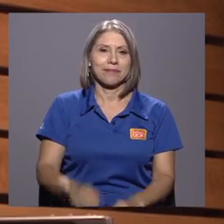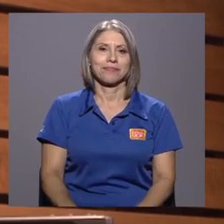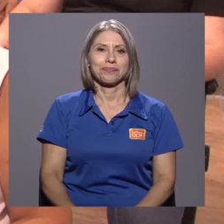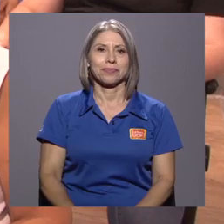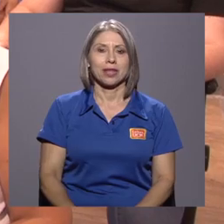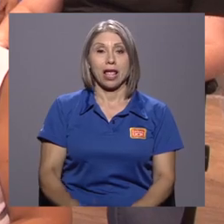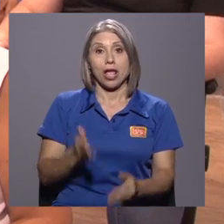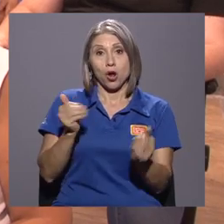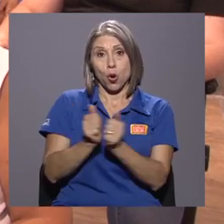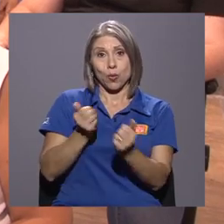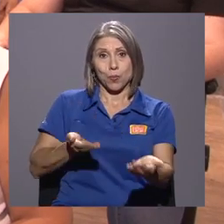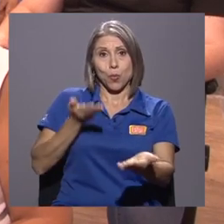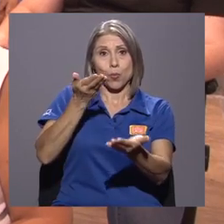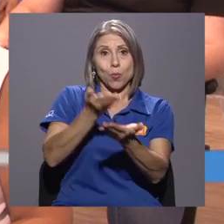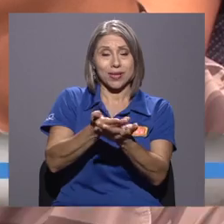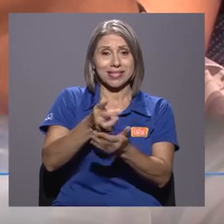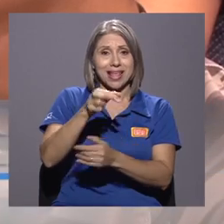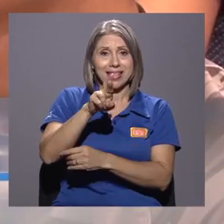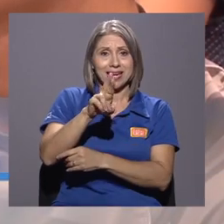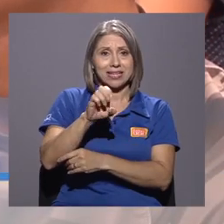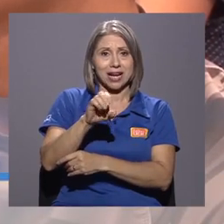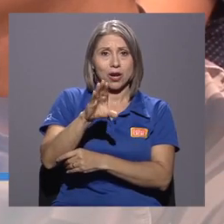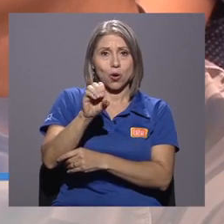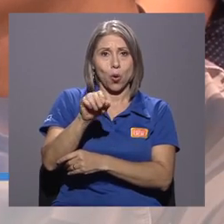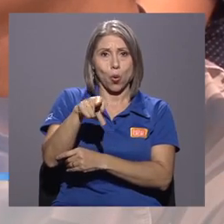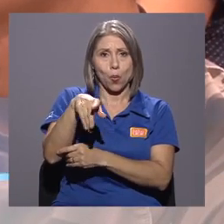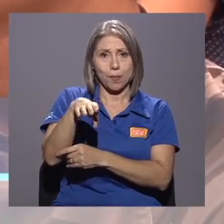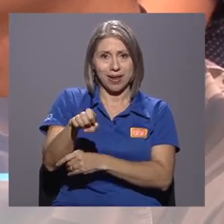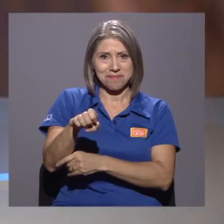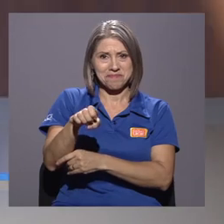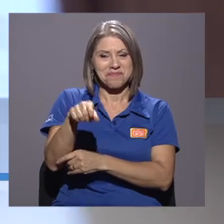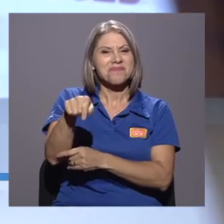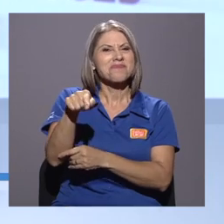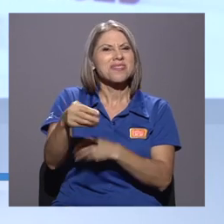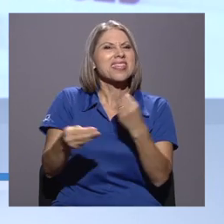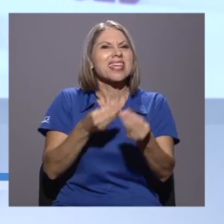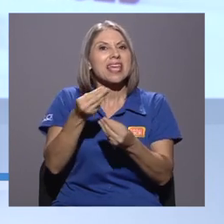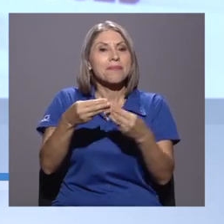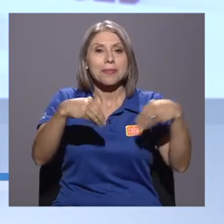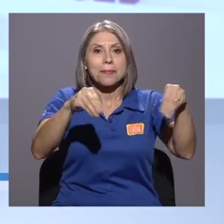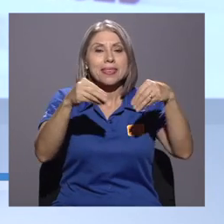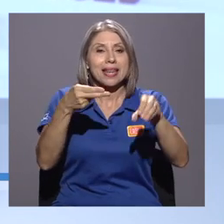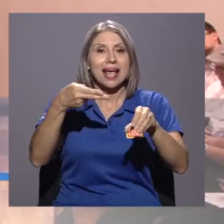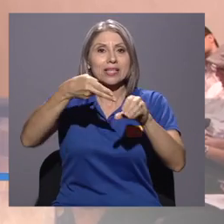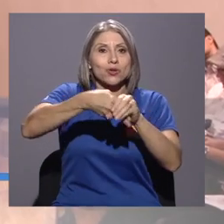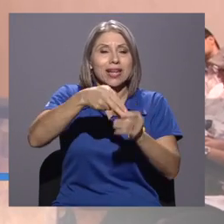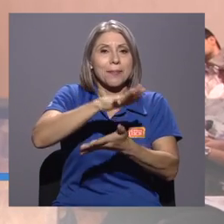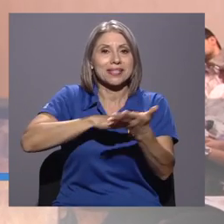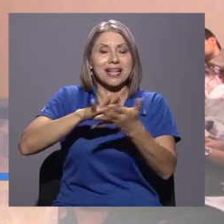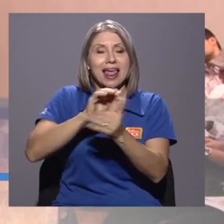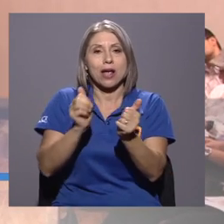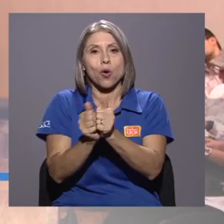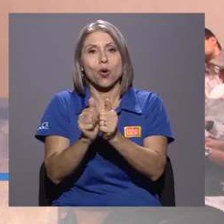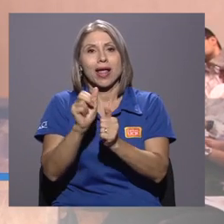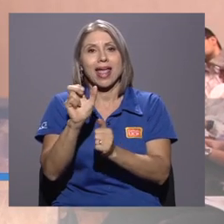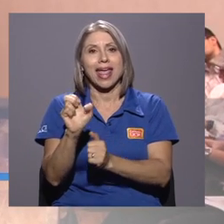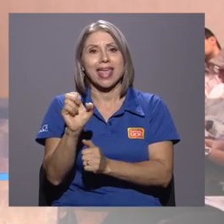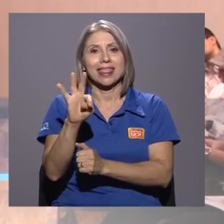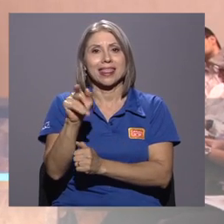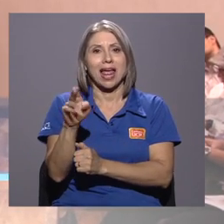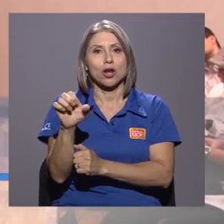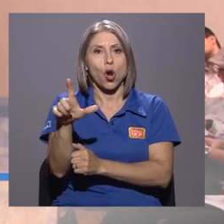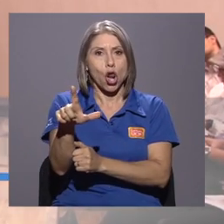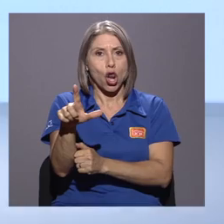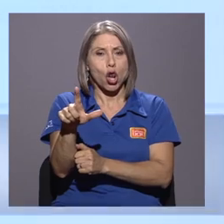Tras la propuesta de la refinadora costarricense de petróleo, Recope, de sacar al mercado la gasolina mezclada con etanol, se tuvo la